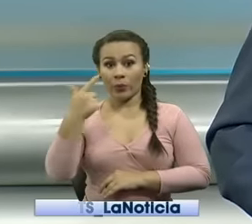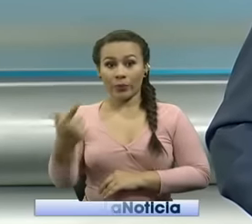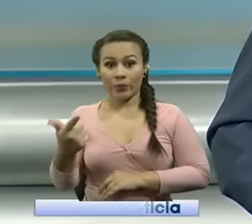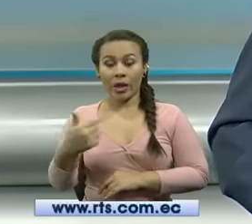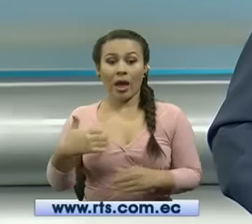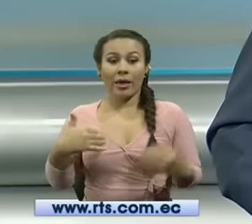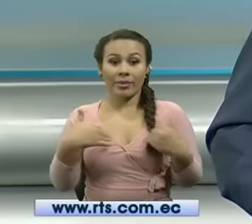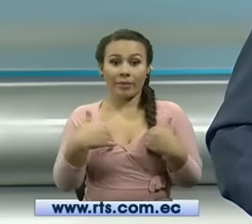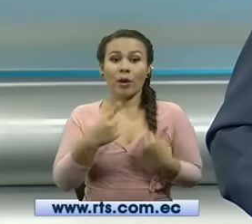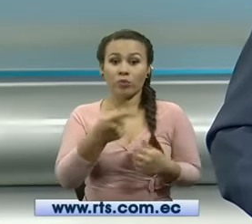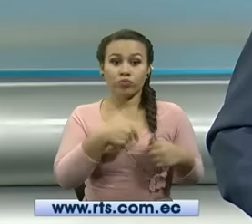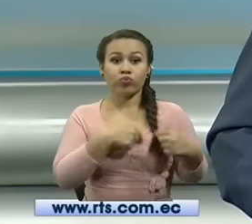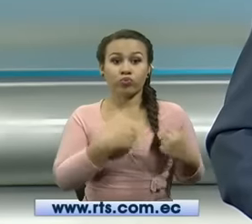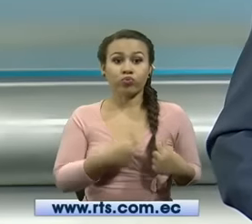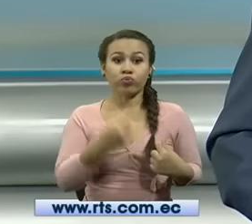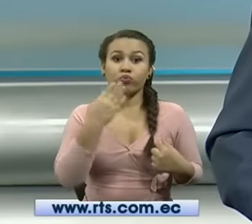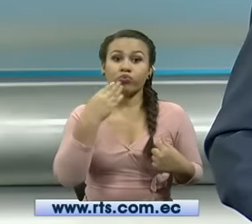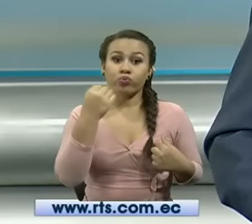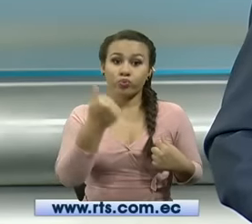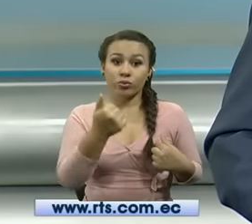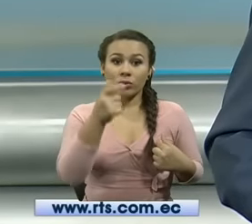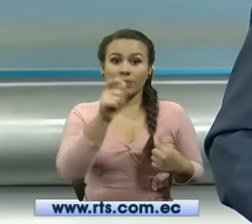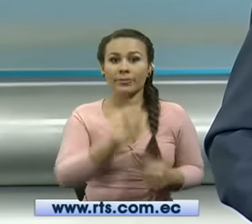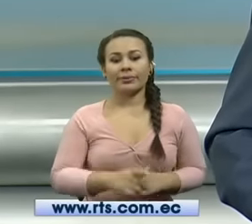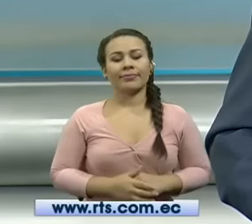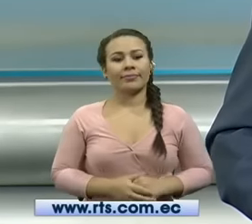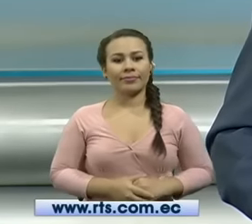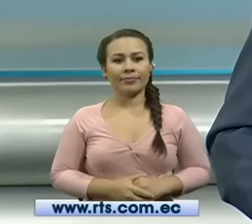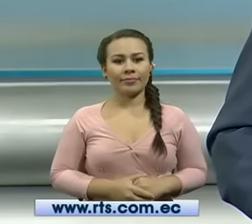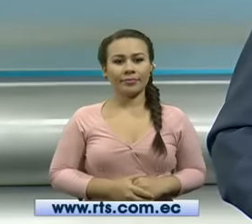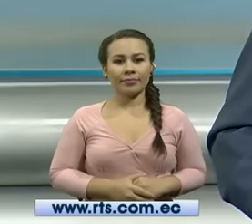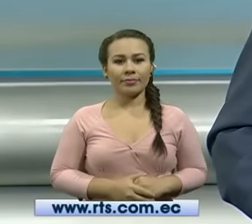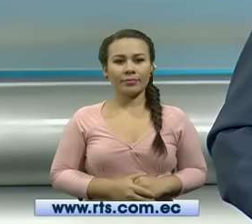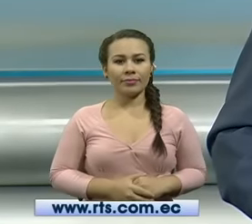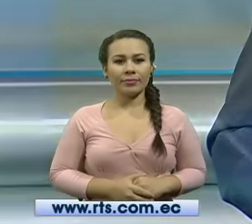corazón noble de este hombre que